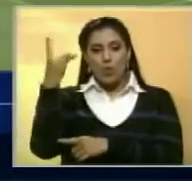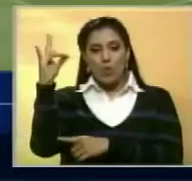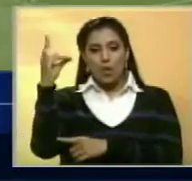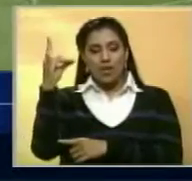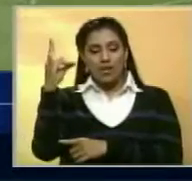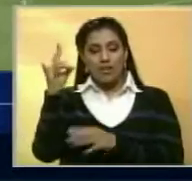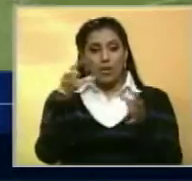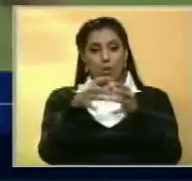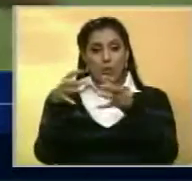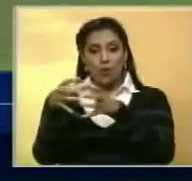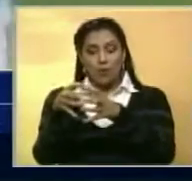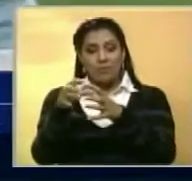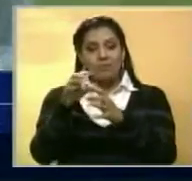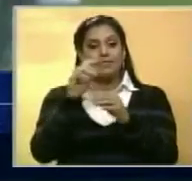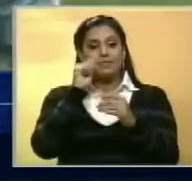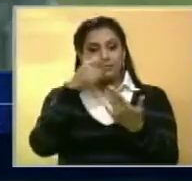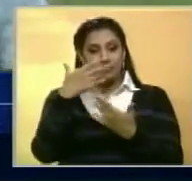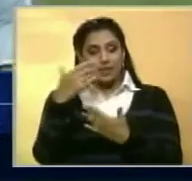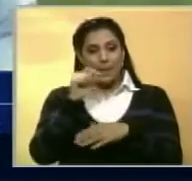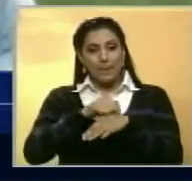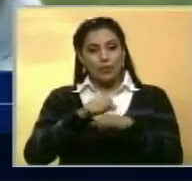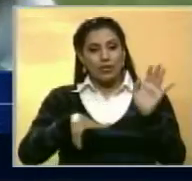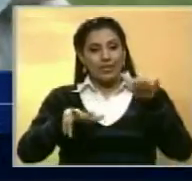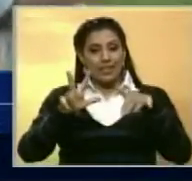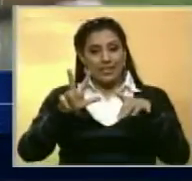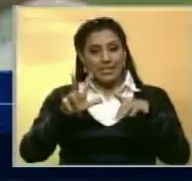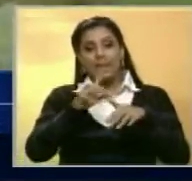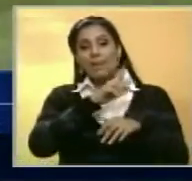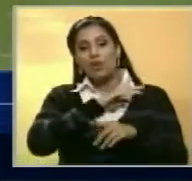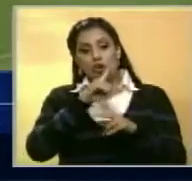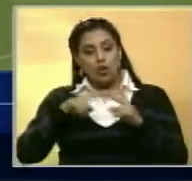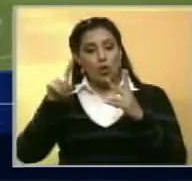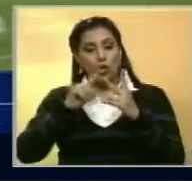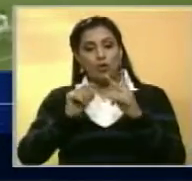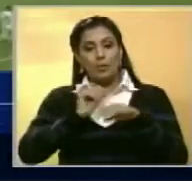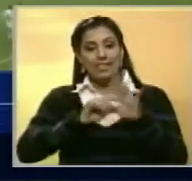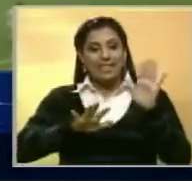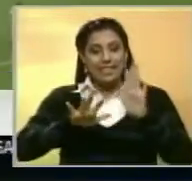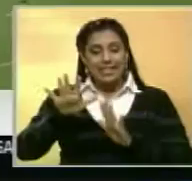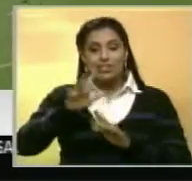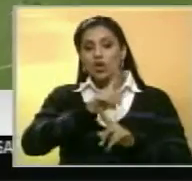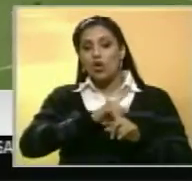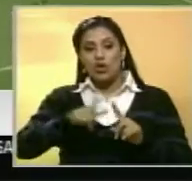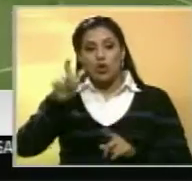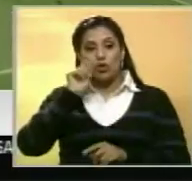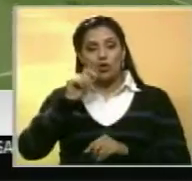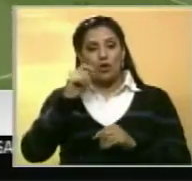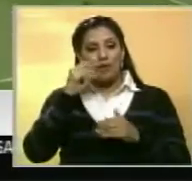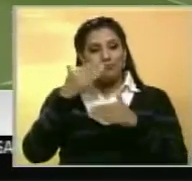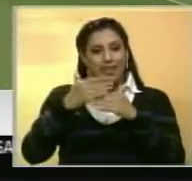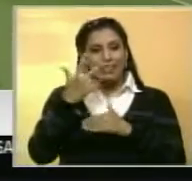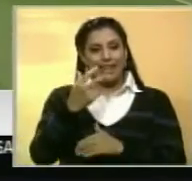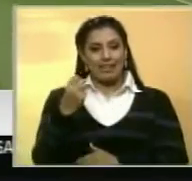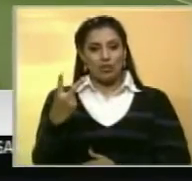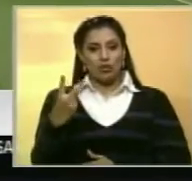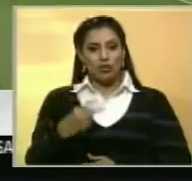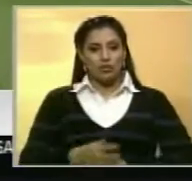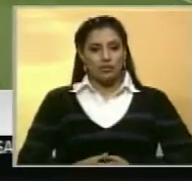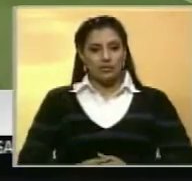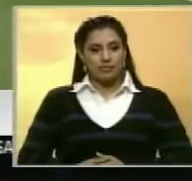de la fase de grupos con tantos de Eric Clamé en el minuto 13. Ezequiel Lavecci al 15 y Víctor Cuesta en la fracción 32.